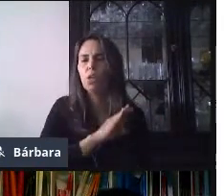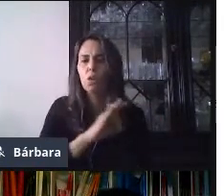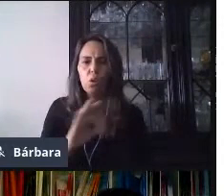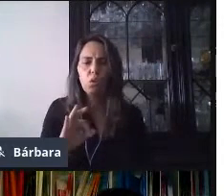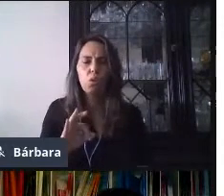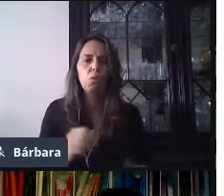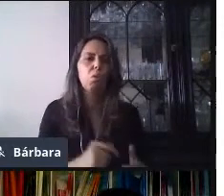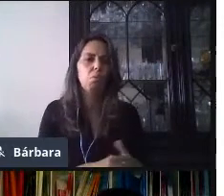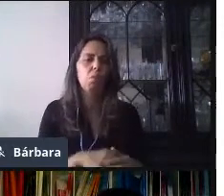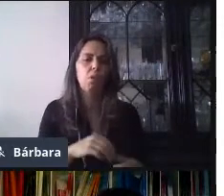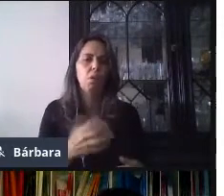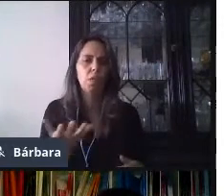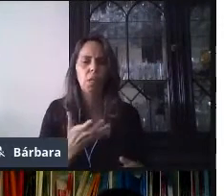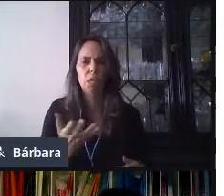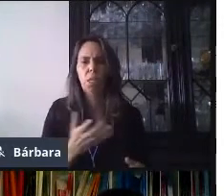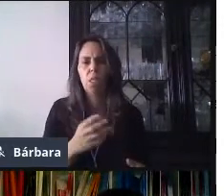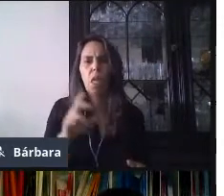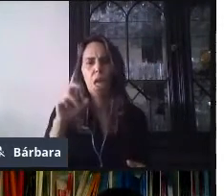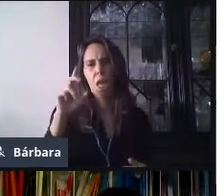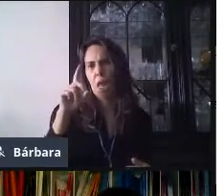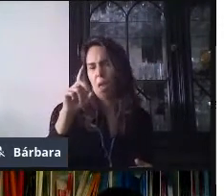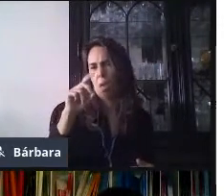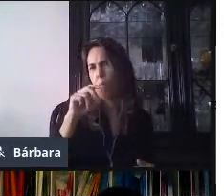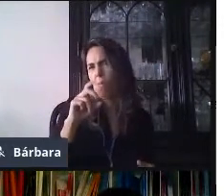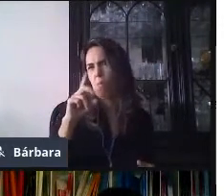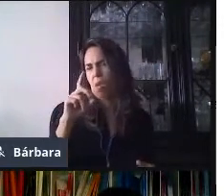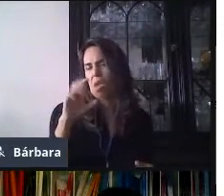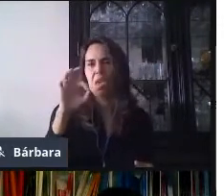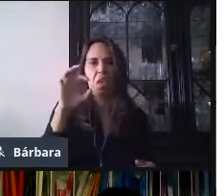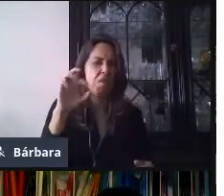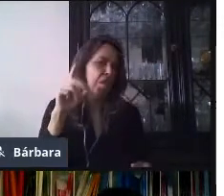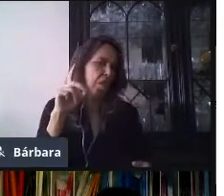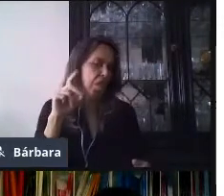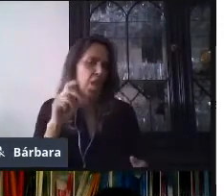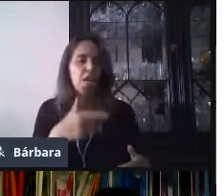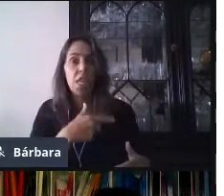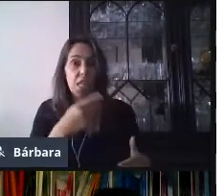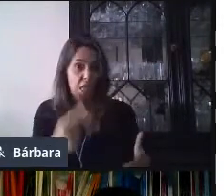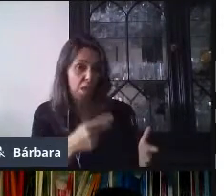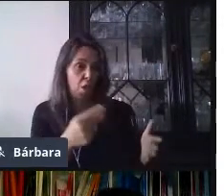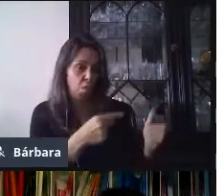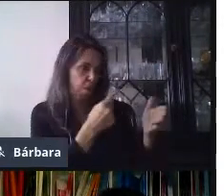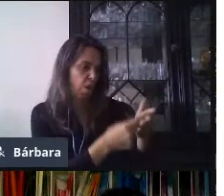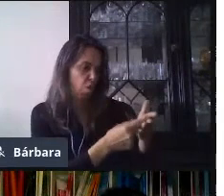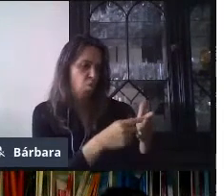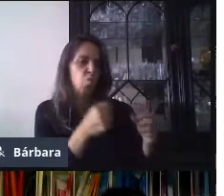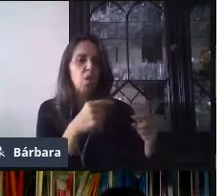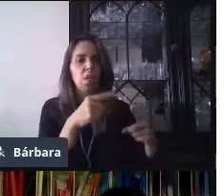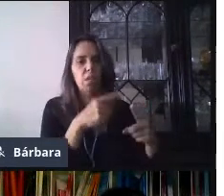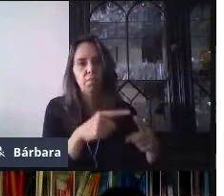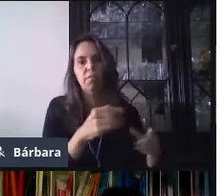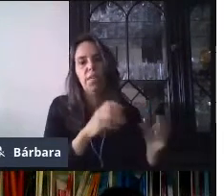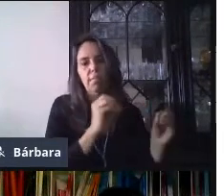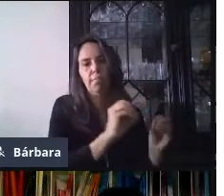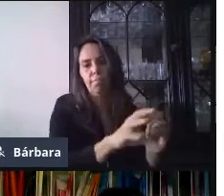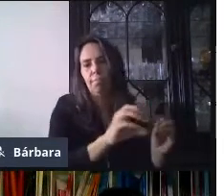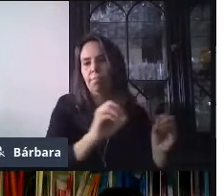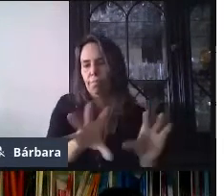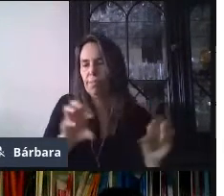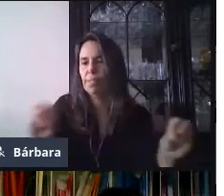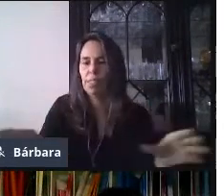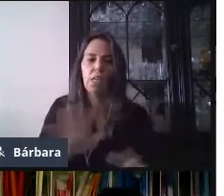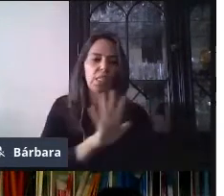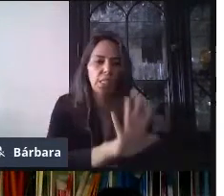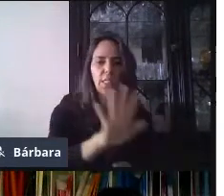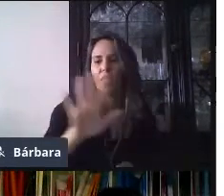grado o de asignatura, pues, ahí a lo mejor me puedo dividirlas y, pues, ya a lo mejor a mí me tocaron 5 y a todos 5 y, pues, ya solamente